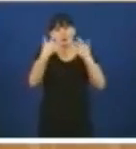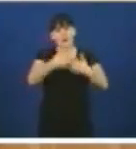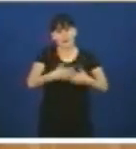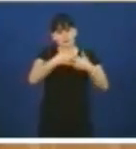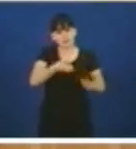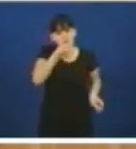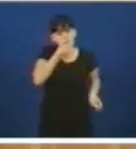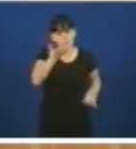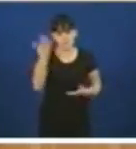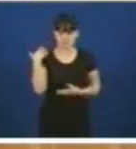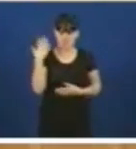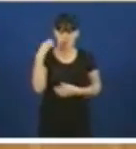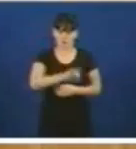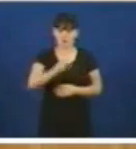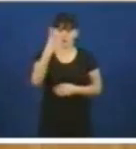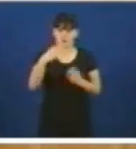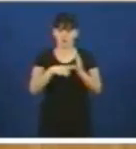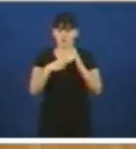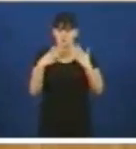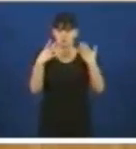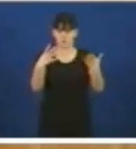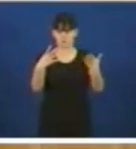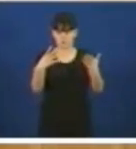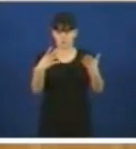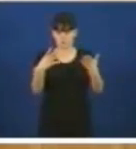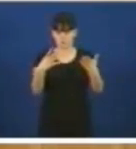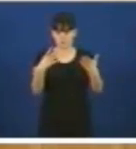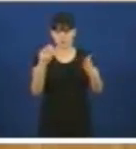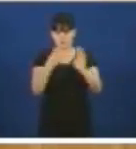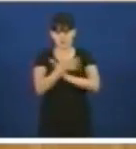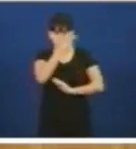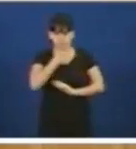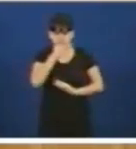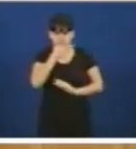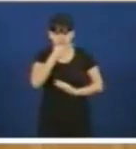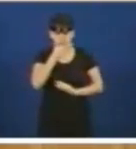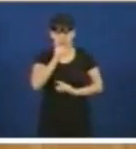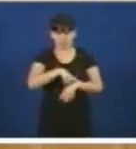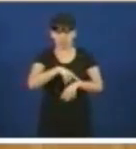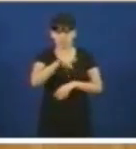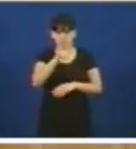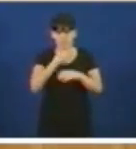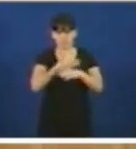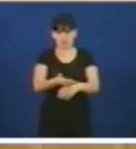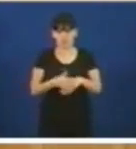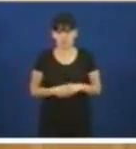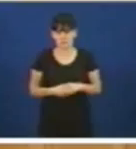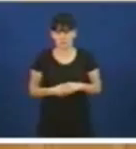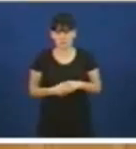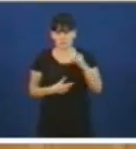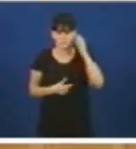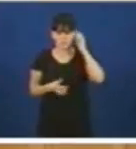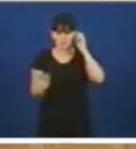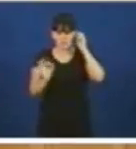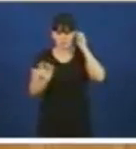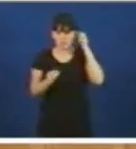anunciado no 2009 terían tempo non será por tempo anunciado no 2009 ou acaso non foi anunciado ou acaso